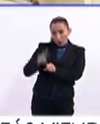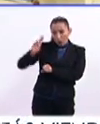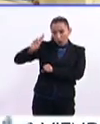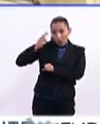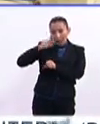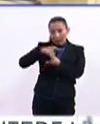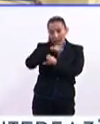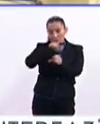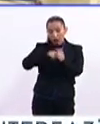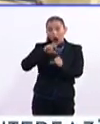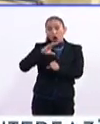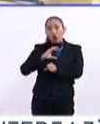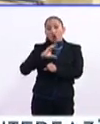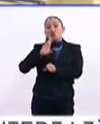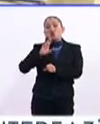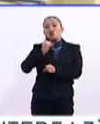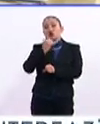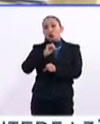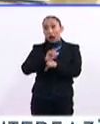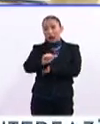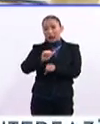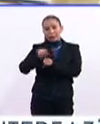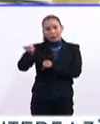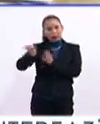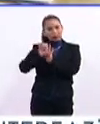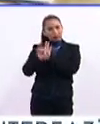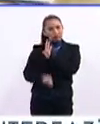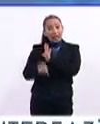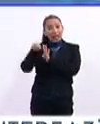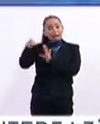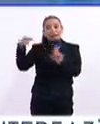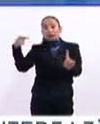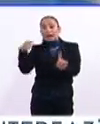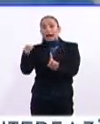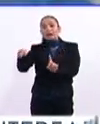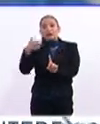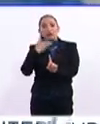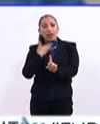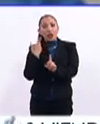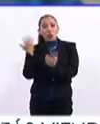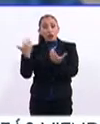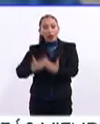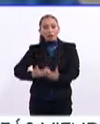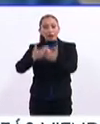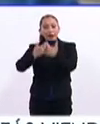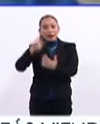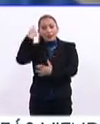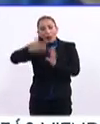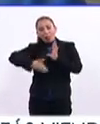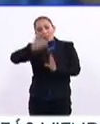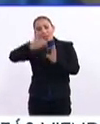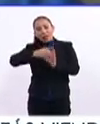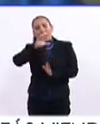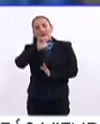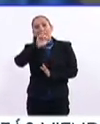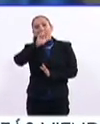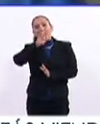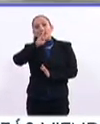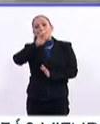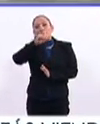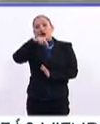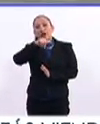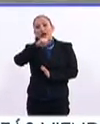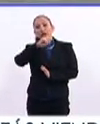Universidad Nacional de Cuyo, en Argentina, es un claro ejemplo. Para ese fin, ellos cuentan con una planta para la extracción de carbonato de litio,